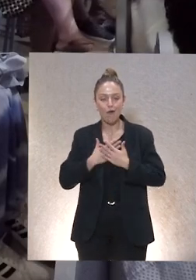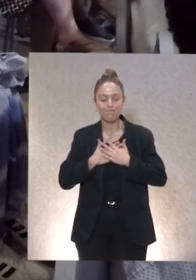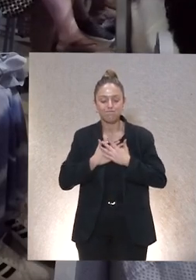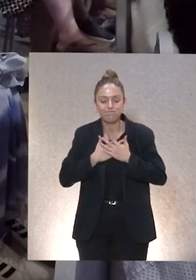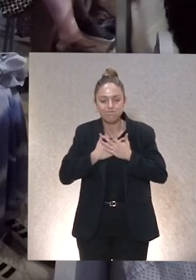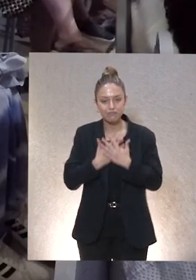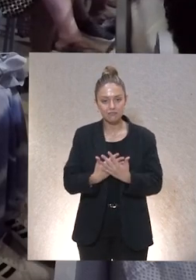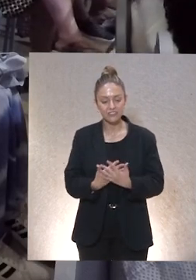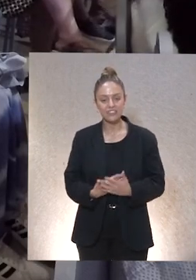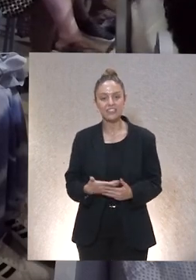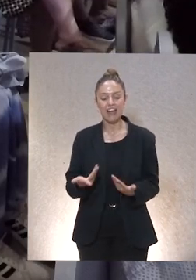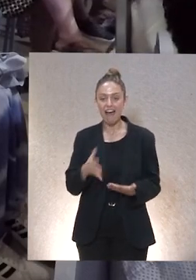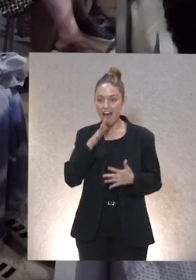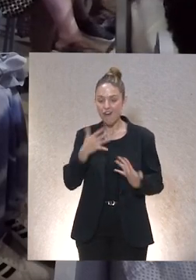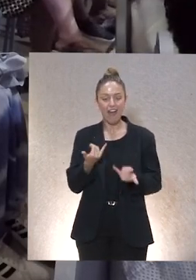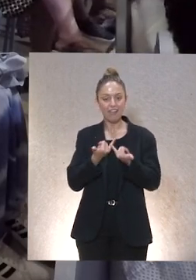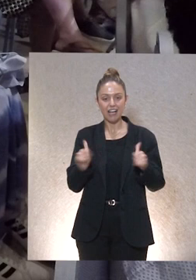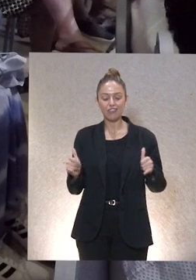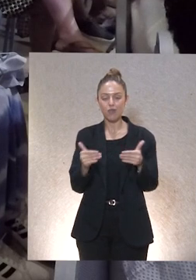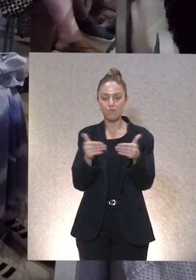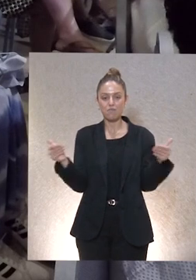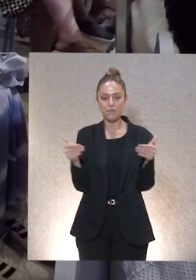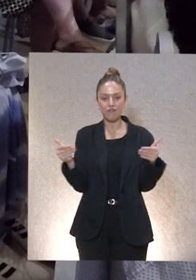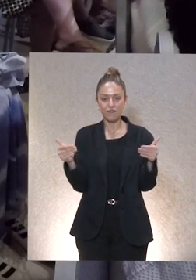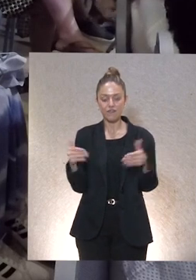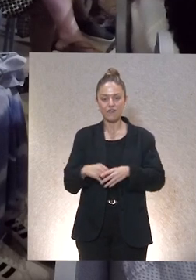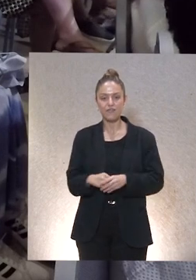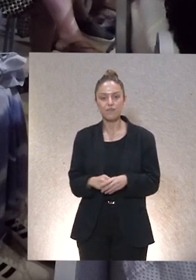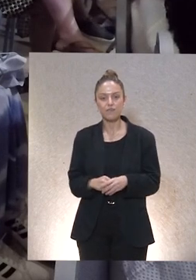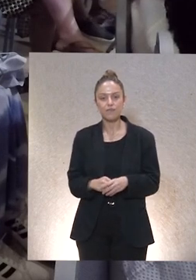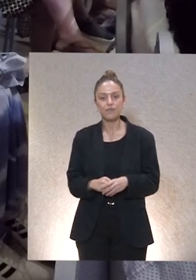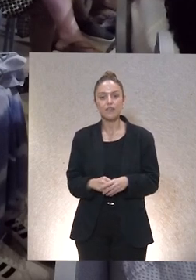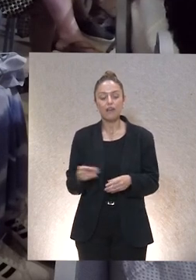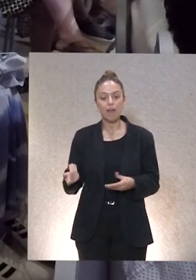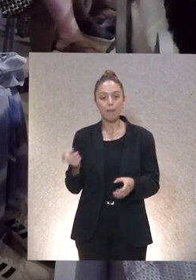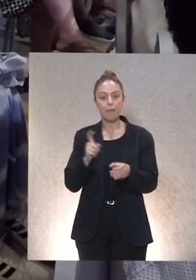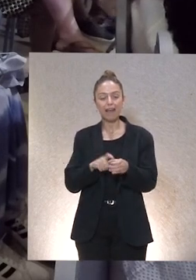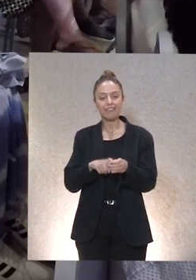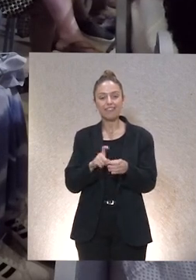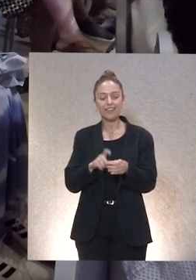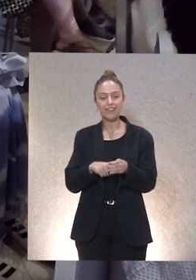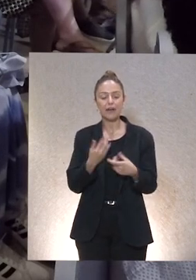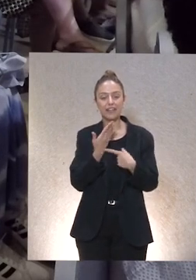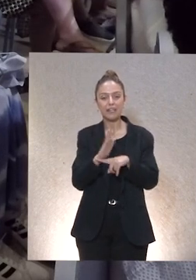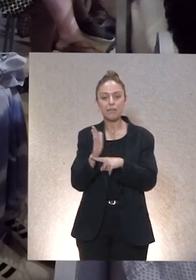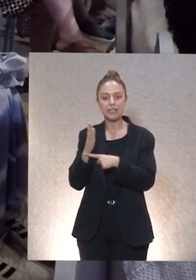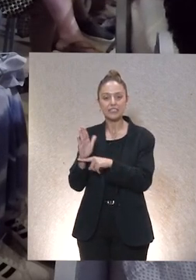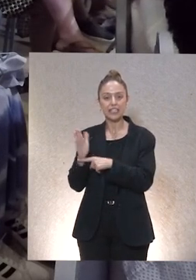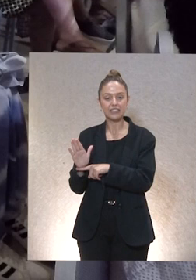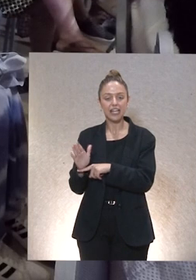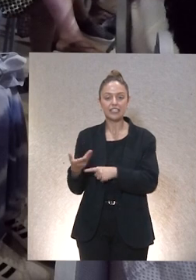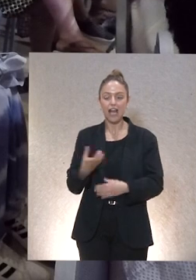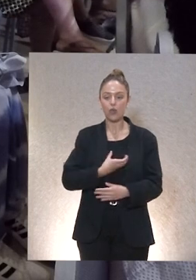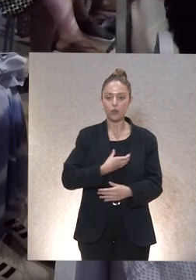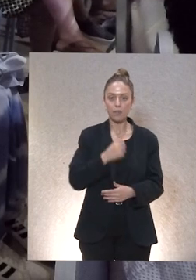Miguel es el momento del acto de inauguración y van a participar en él representantes tanto del